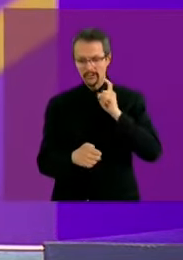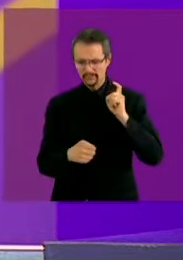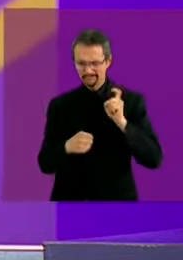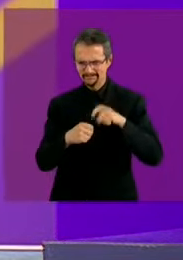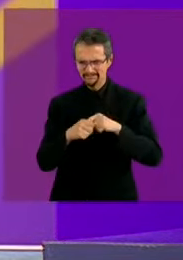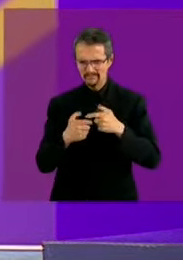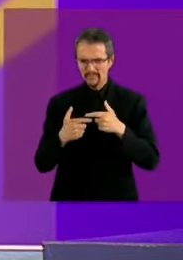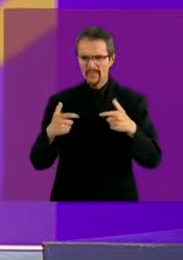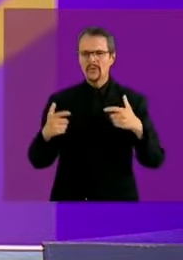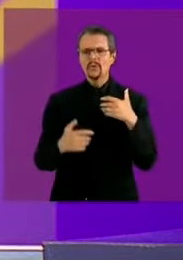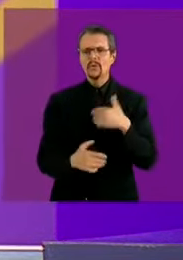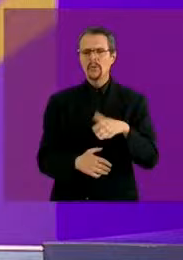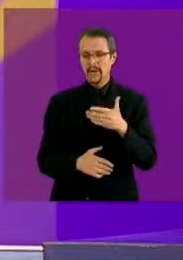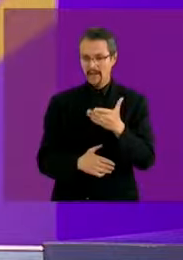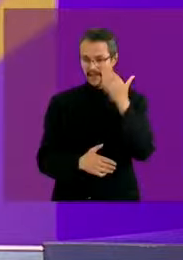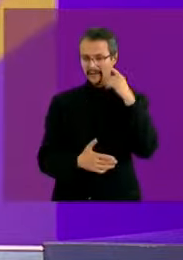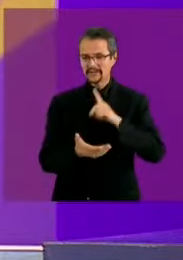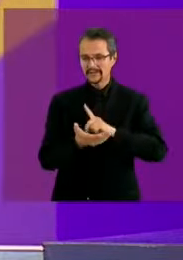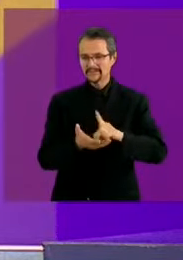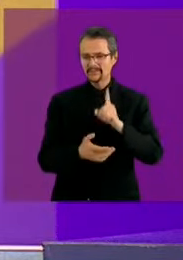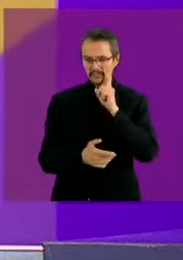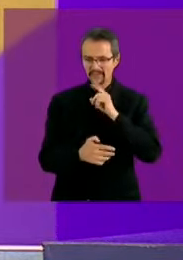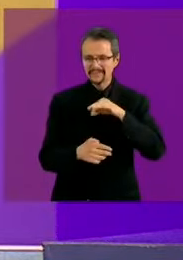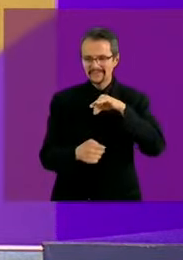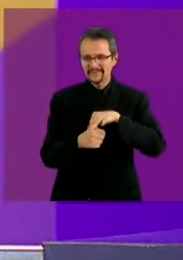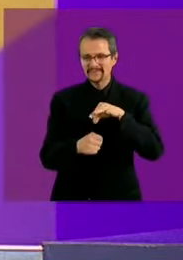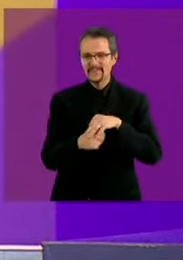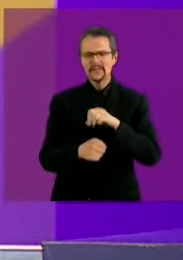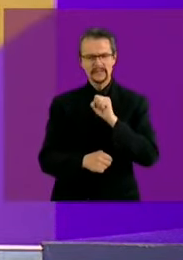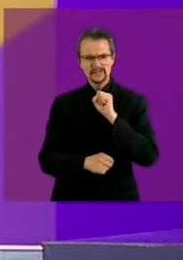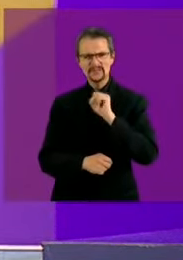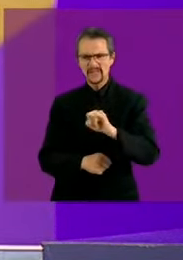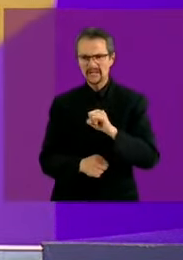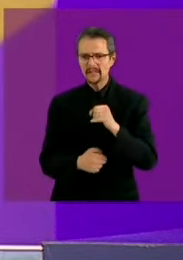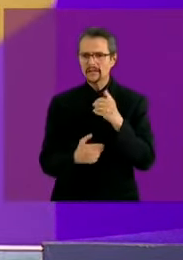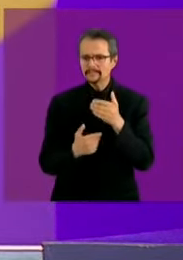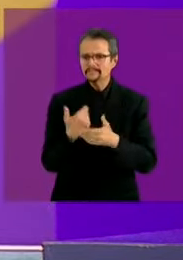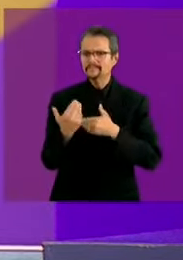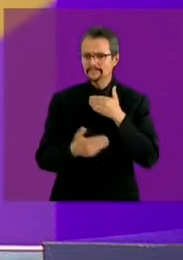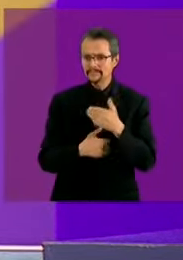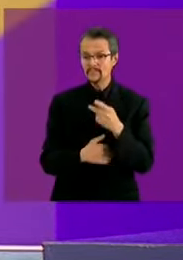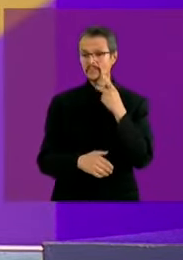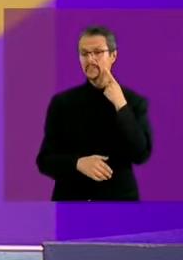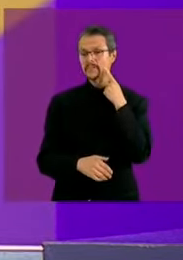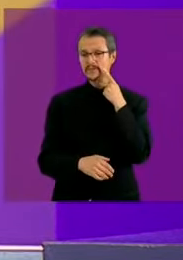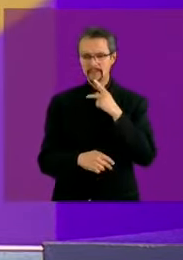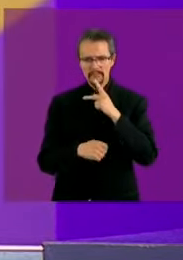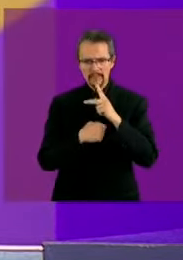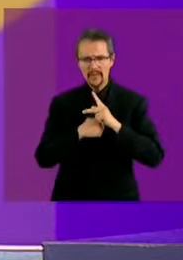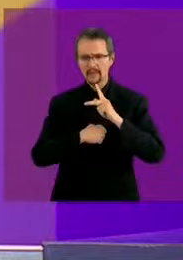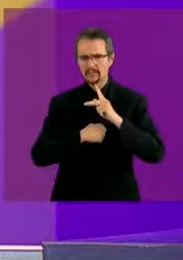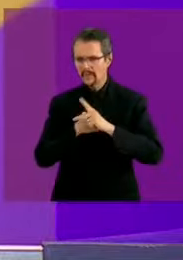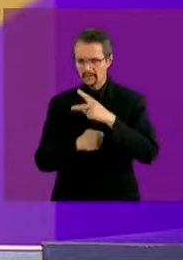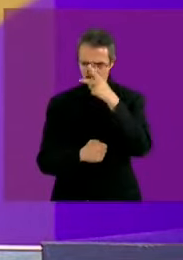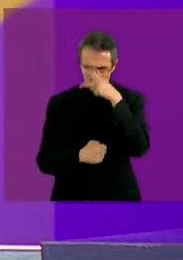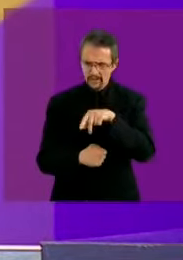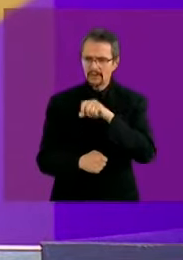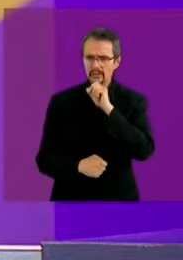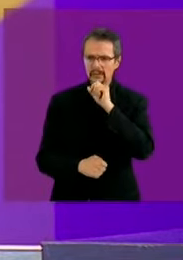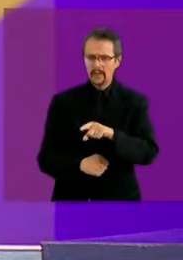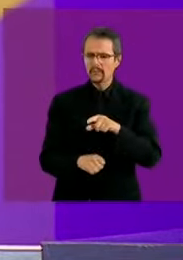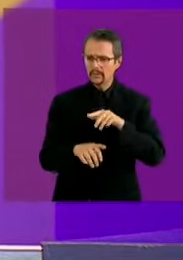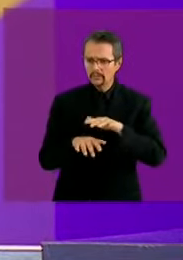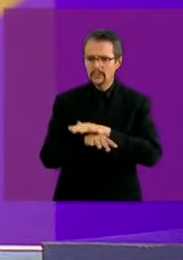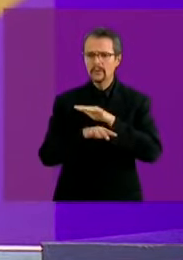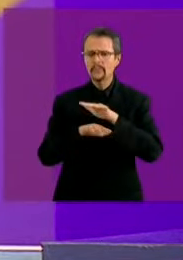el derecho a las mujeres a votar transformó sin duda el sistema político mundial el sistema político mexicano y estos cambios han